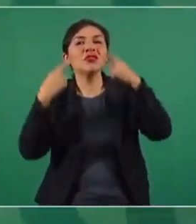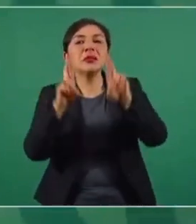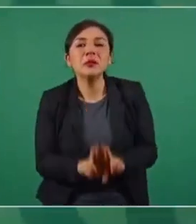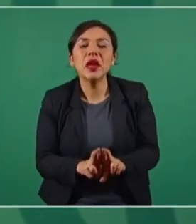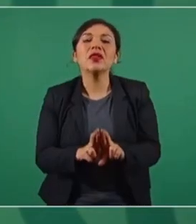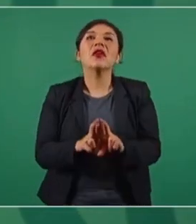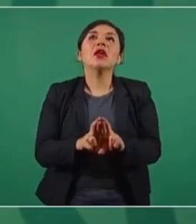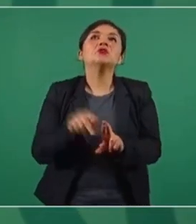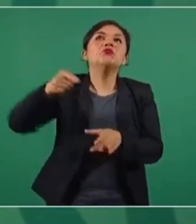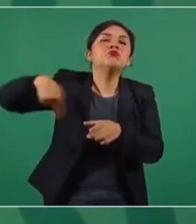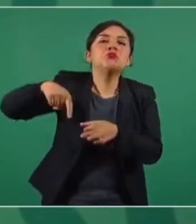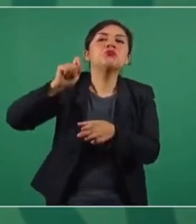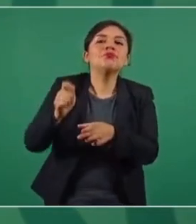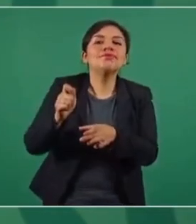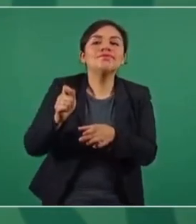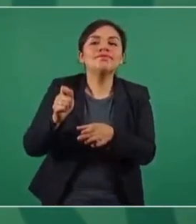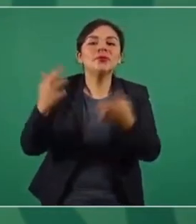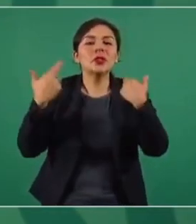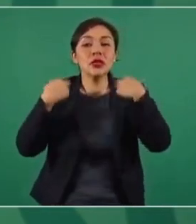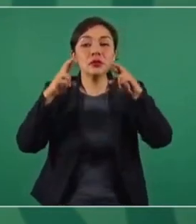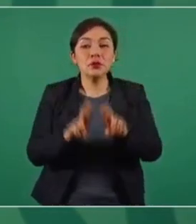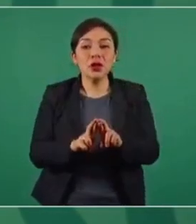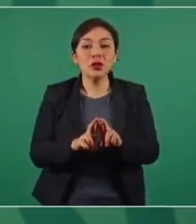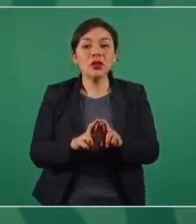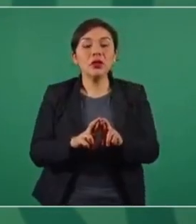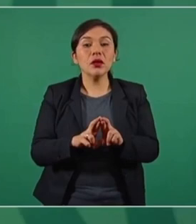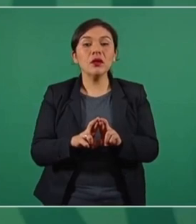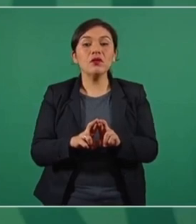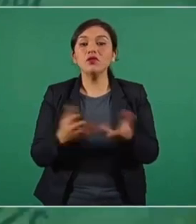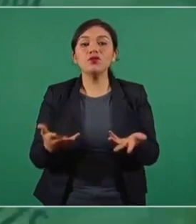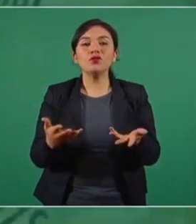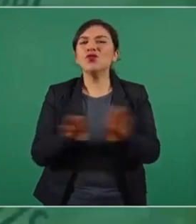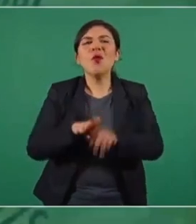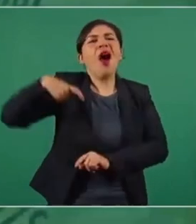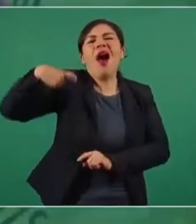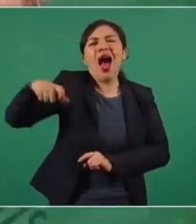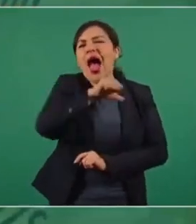de los potentados.